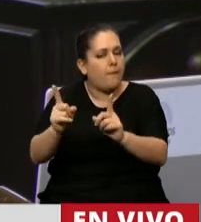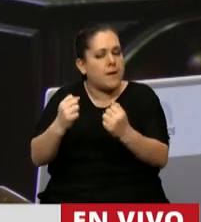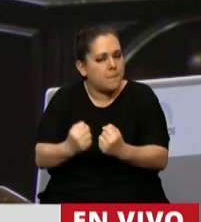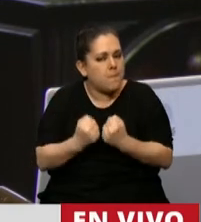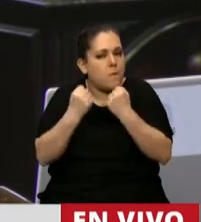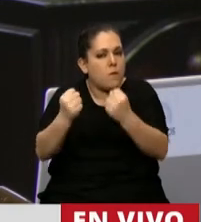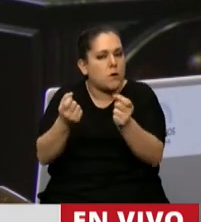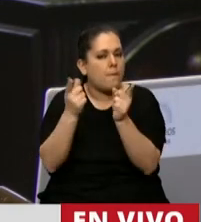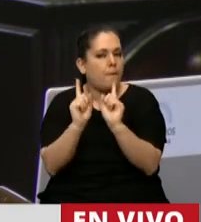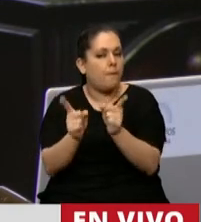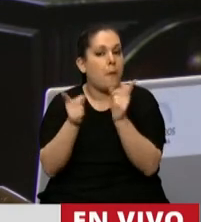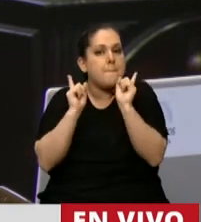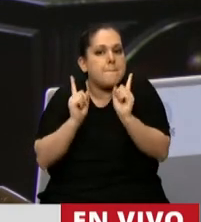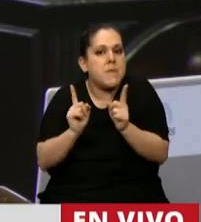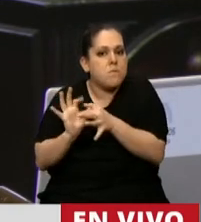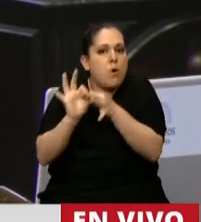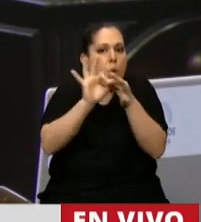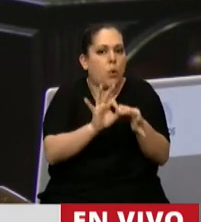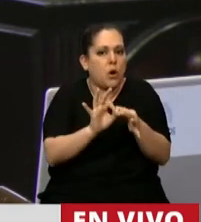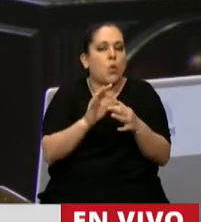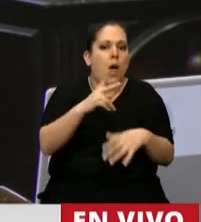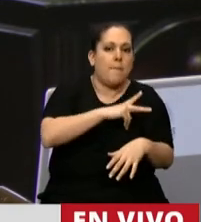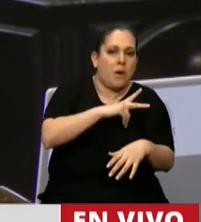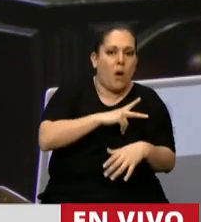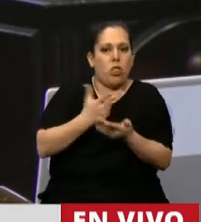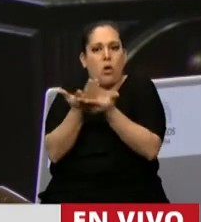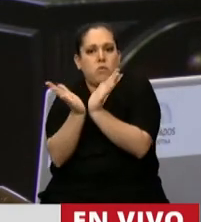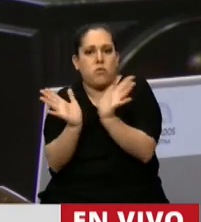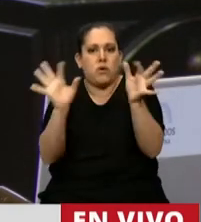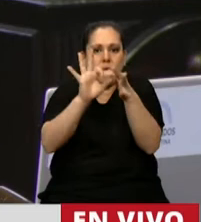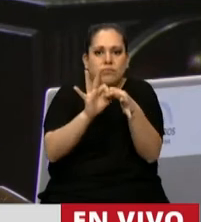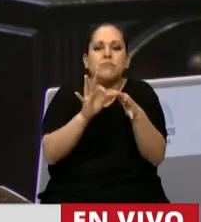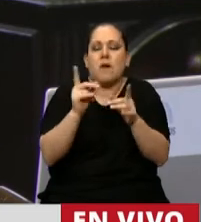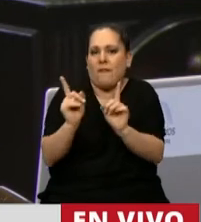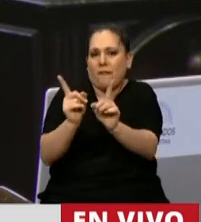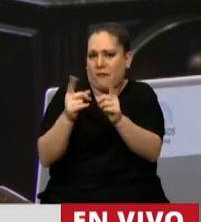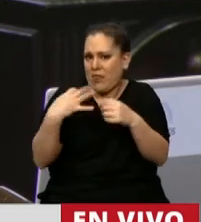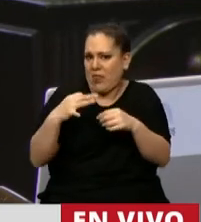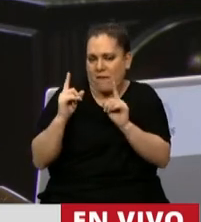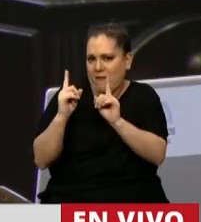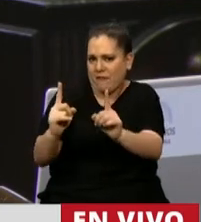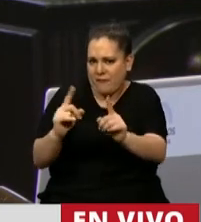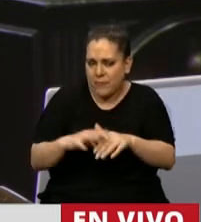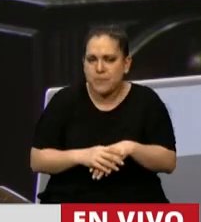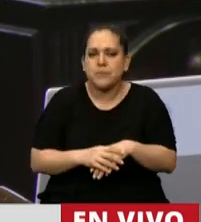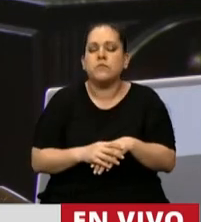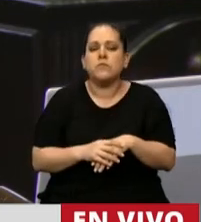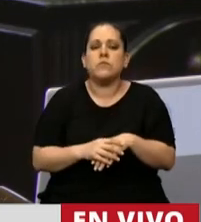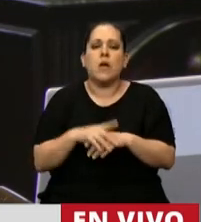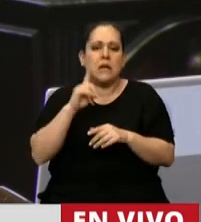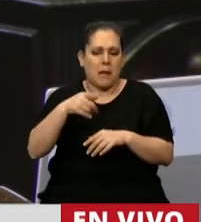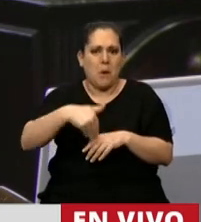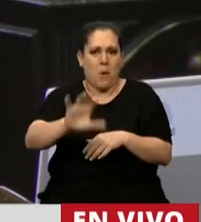mantener viva la vinculación público-privada en torno a este tipo de iniciativas. El debate final y la eventual